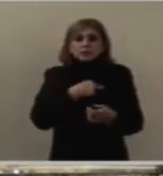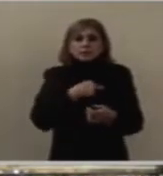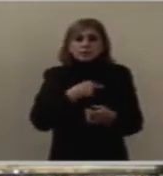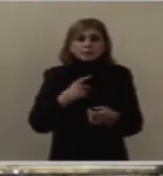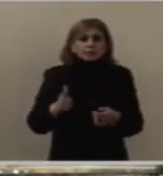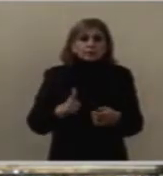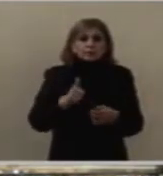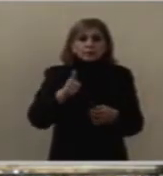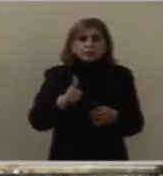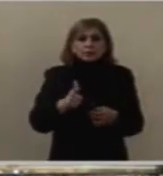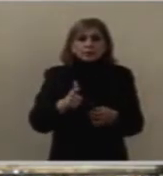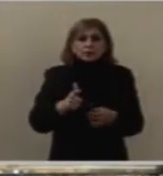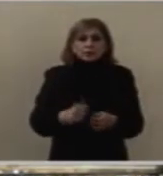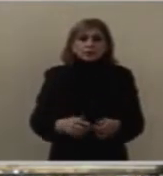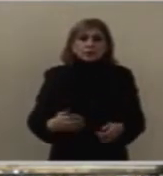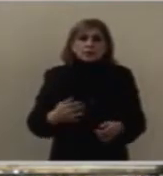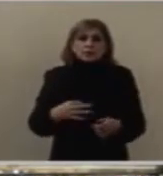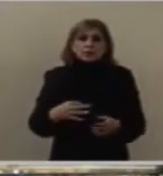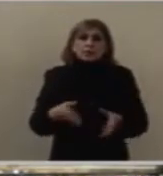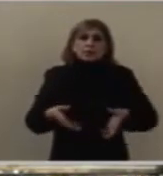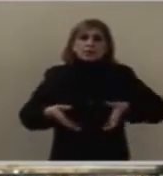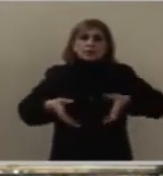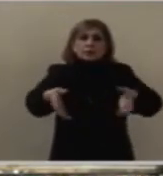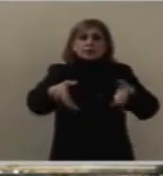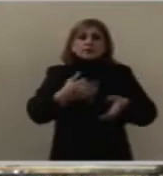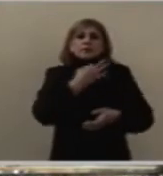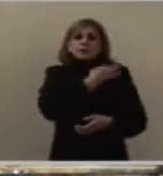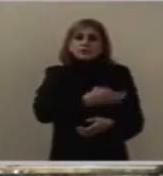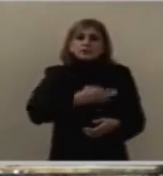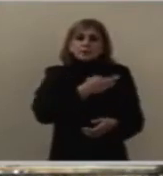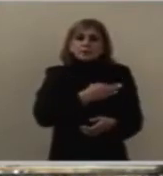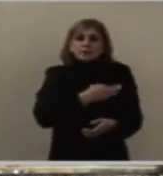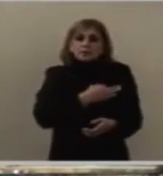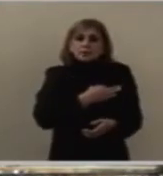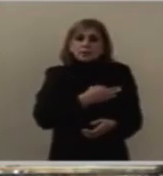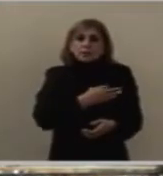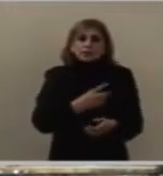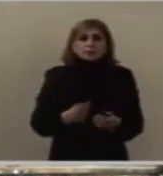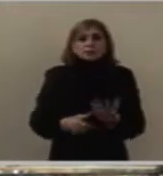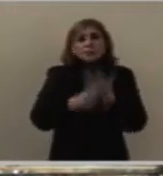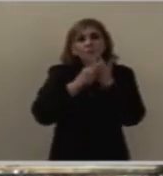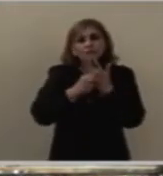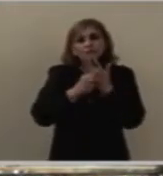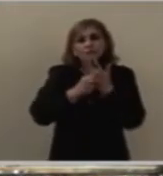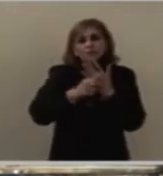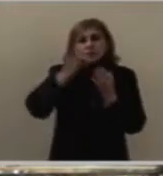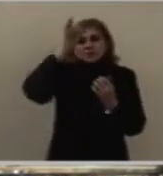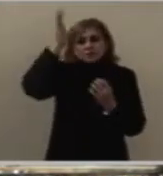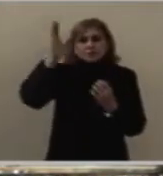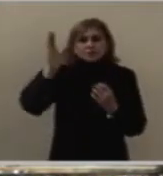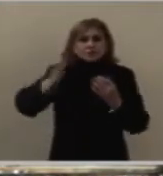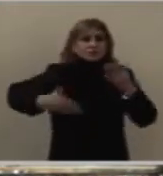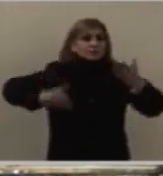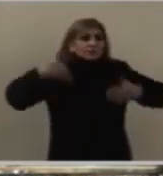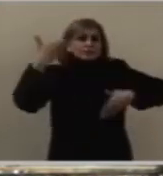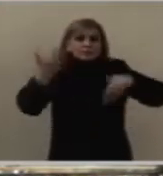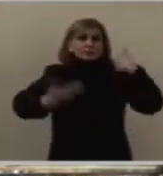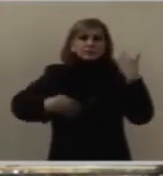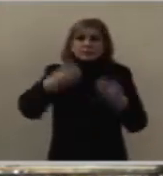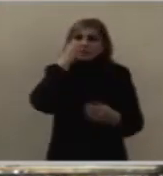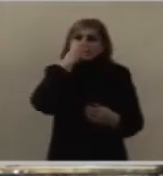la felicidad. Dice Él, alegrense y brinquen de alegría,